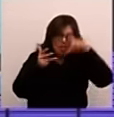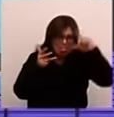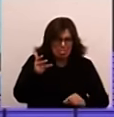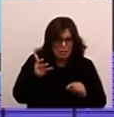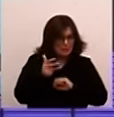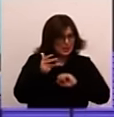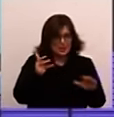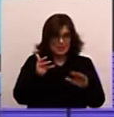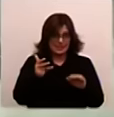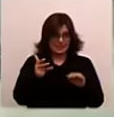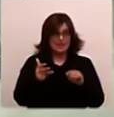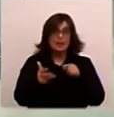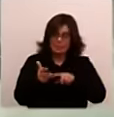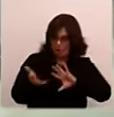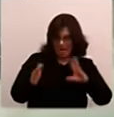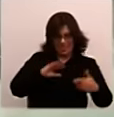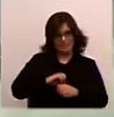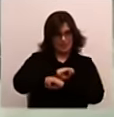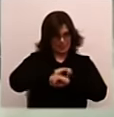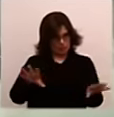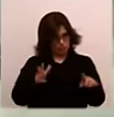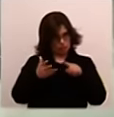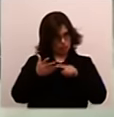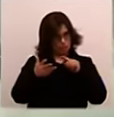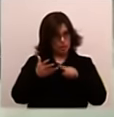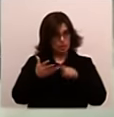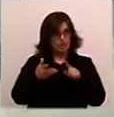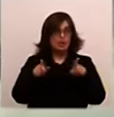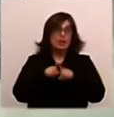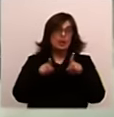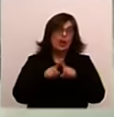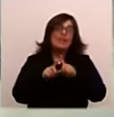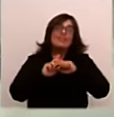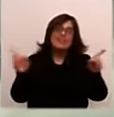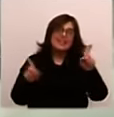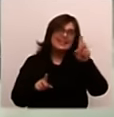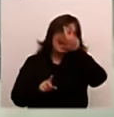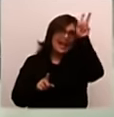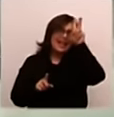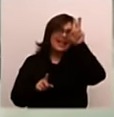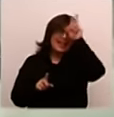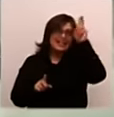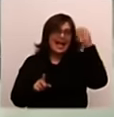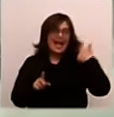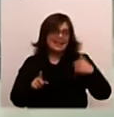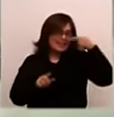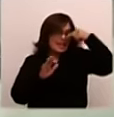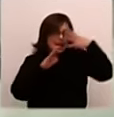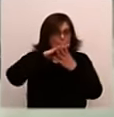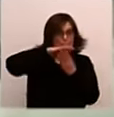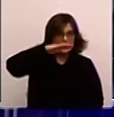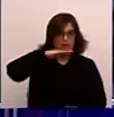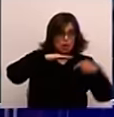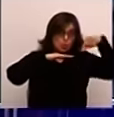Pero los de más difícil adaptación. Absolutamente. Y lo que pasó con los indígenas del sur argentino también. Claro. Entonces,